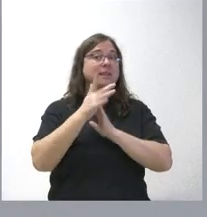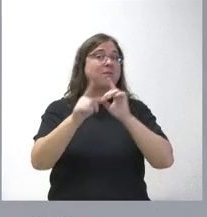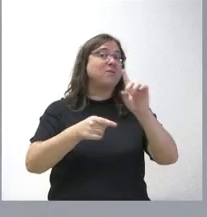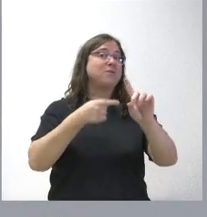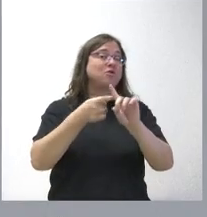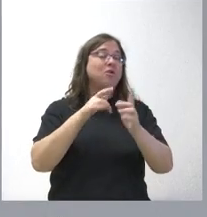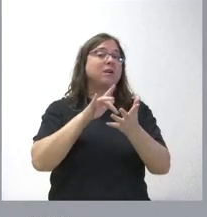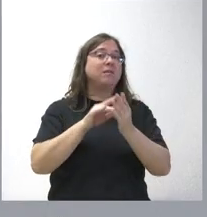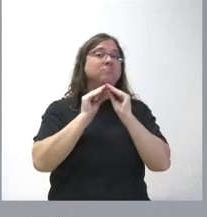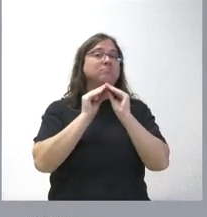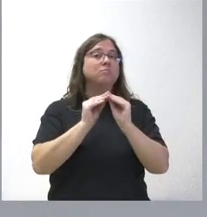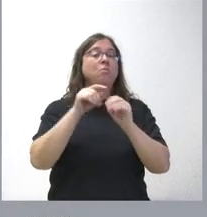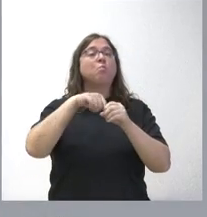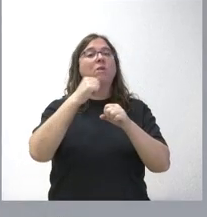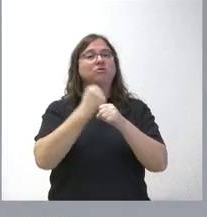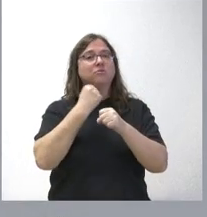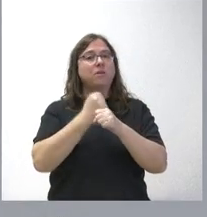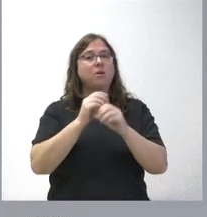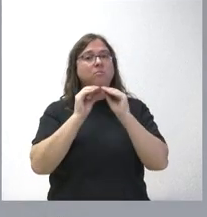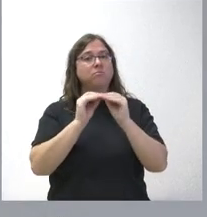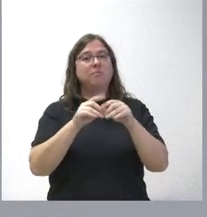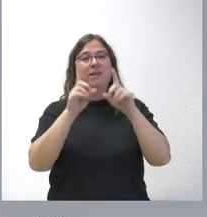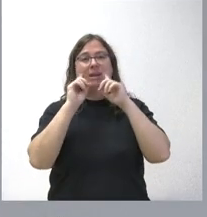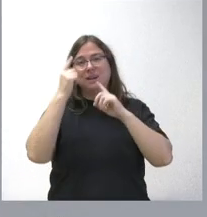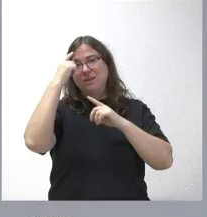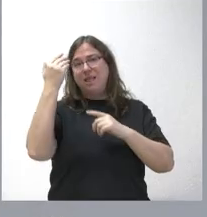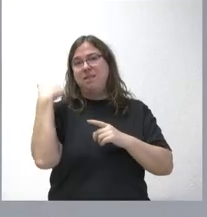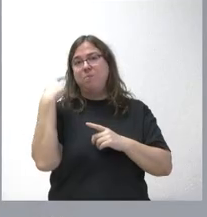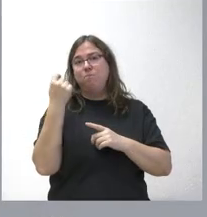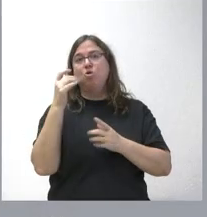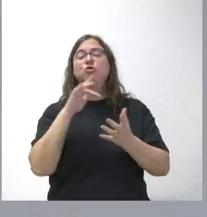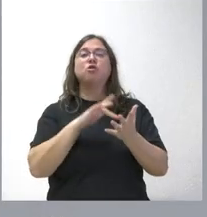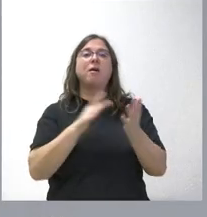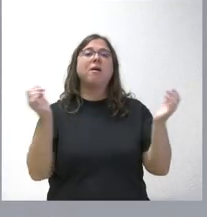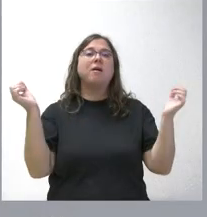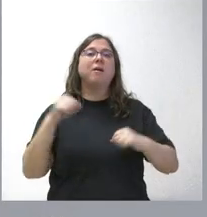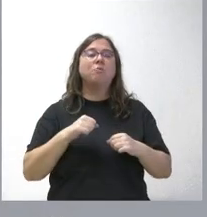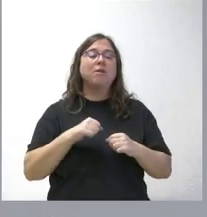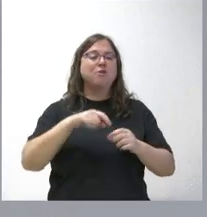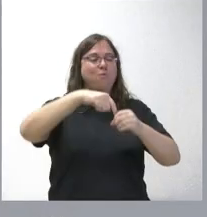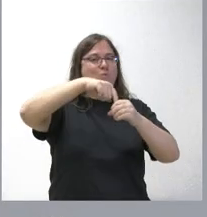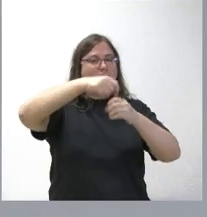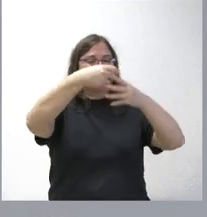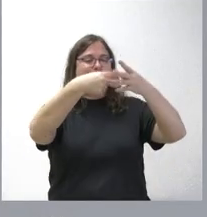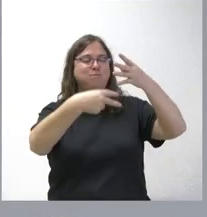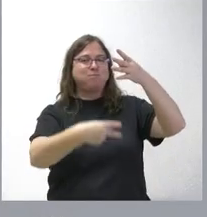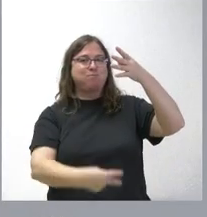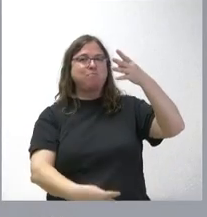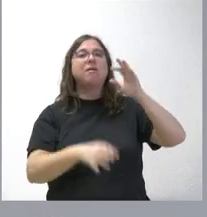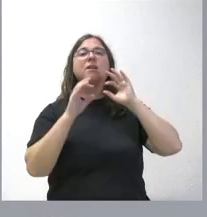efectuar las relaciones de puestos de trabajo –saben ustedes que hace poco hemos aprobado las relaciones de puestos de trabajo de personal